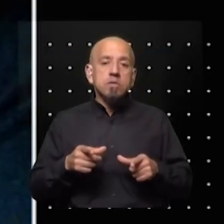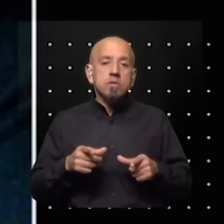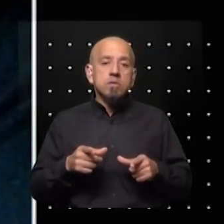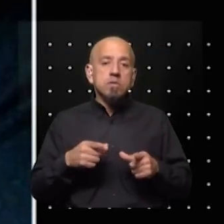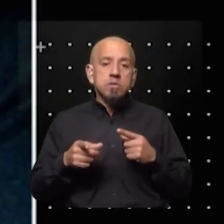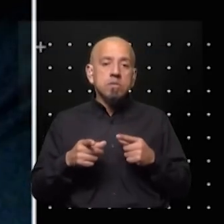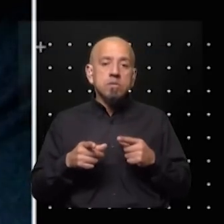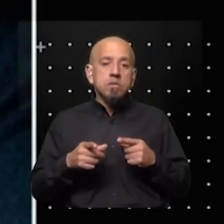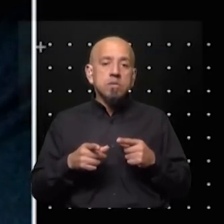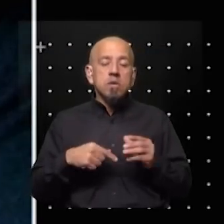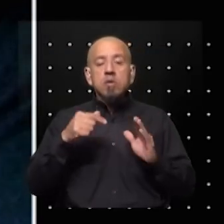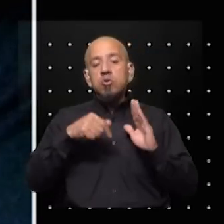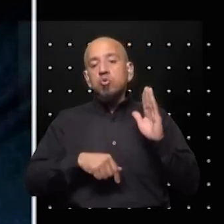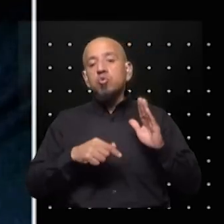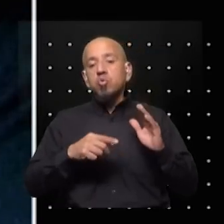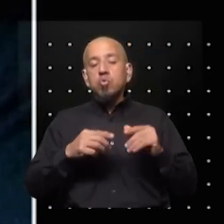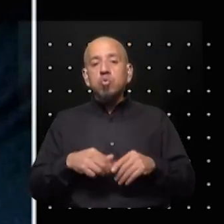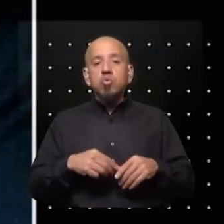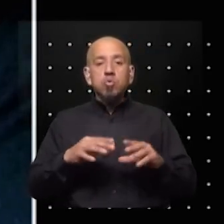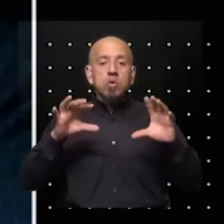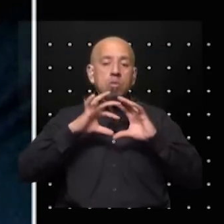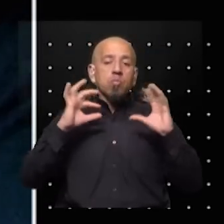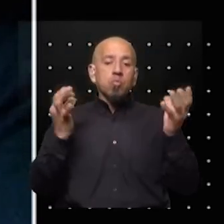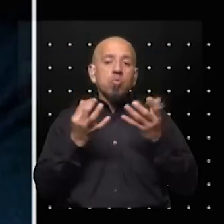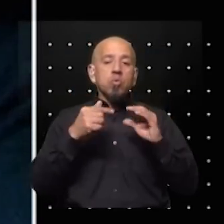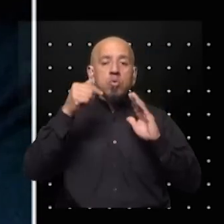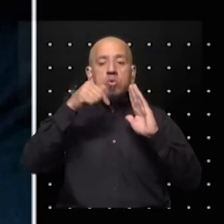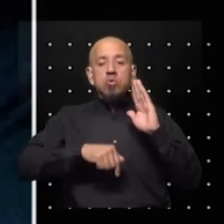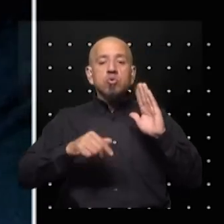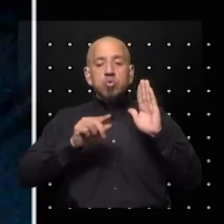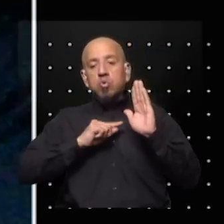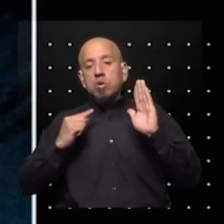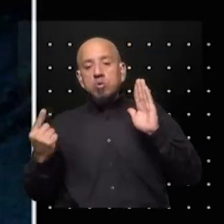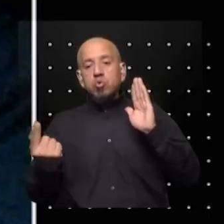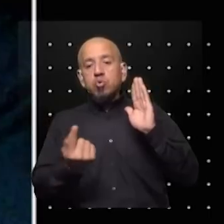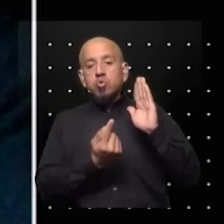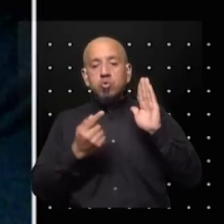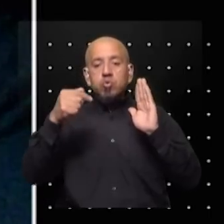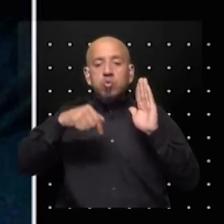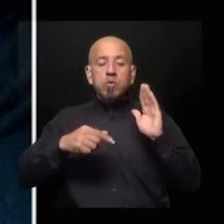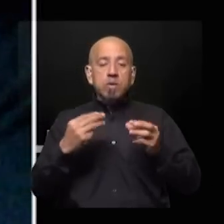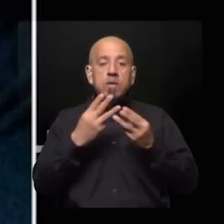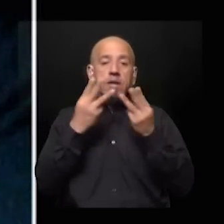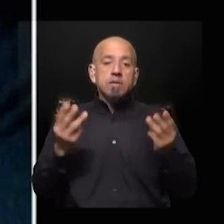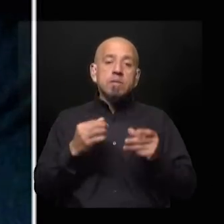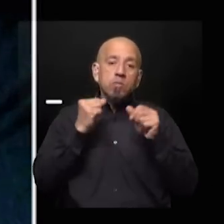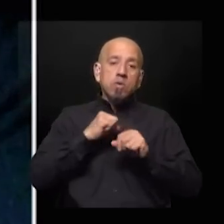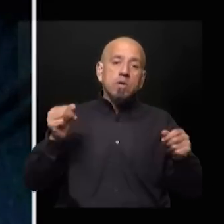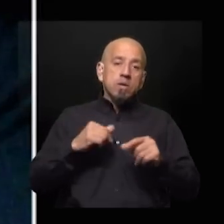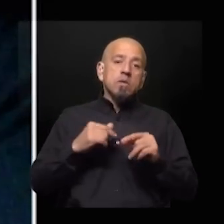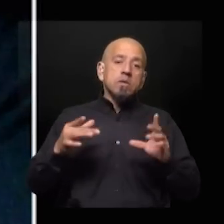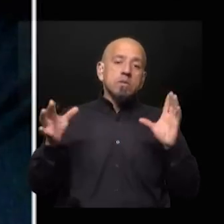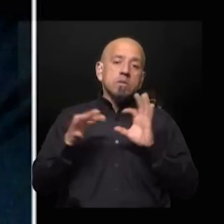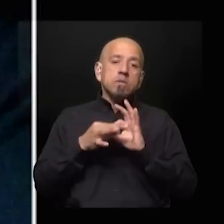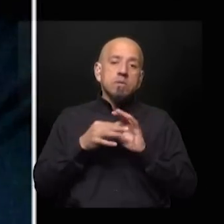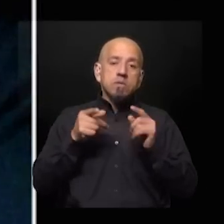el sur global sea capaz de organizarse y digamos y tratar de construir un mundo más justo si vamos a dejar ese